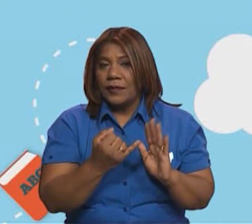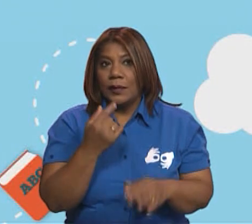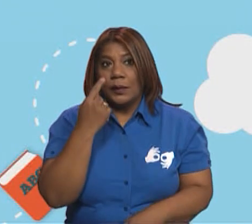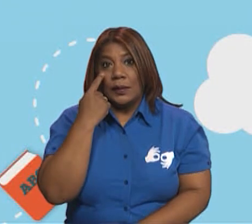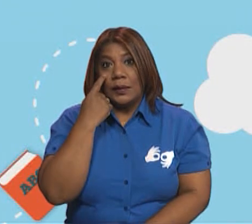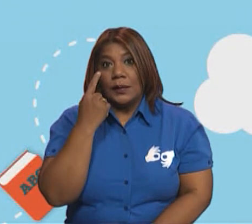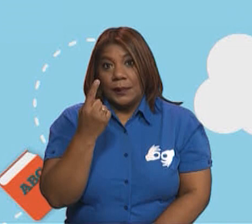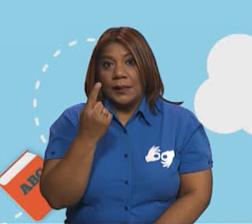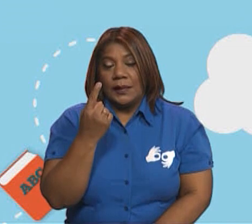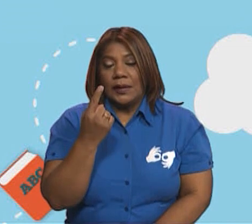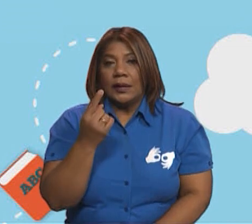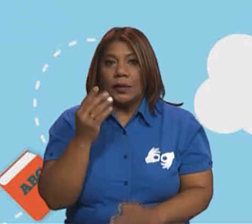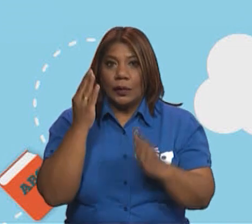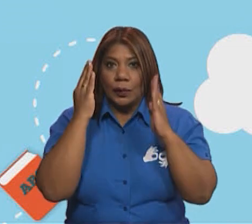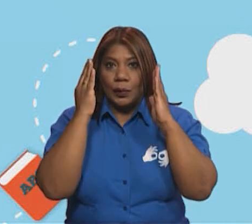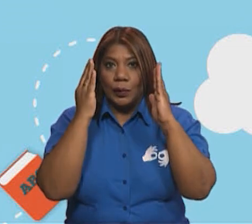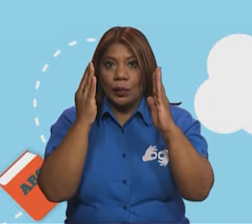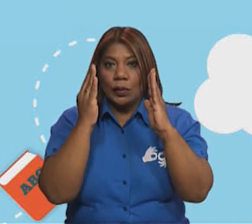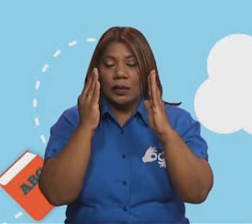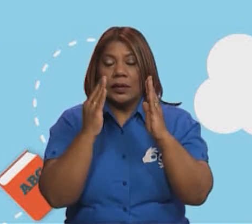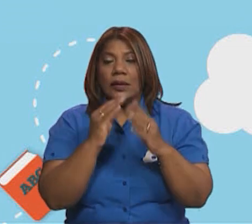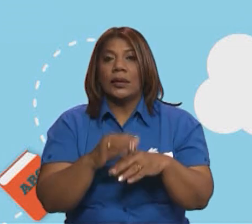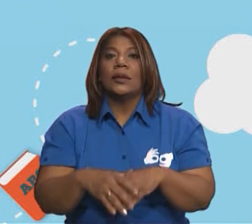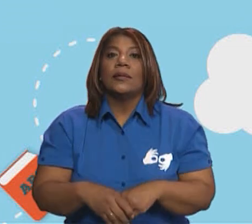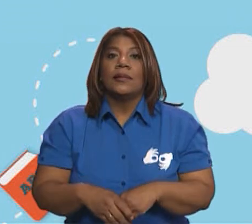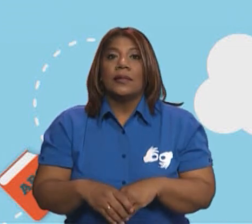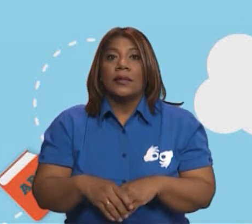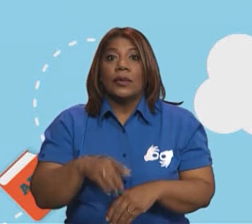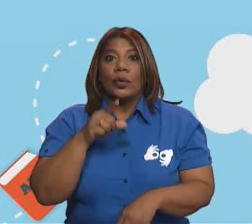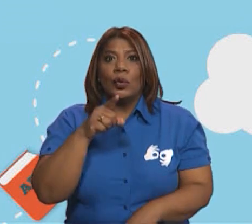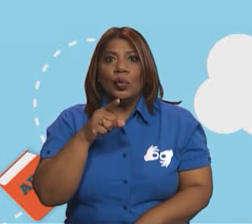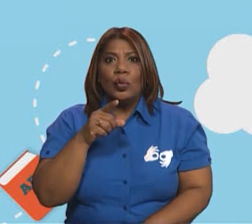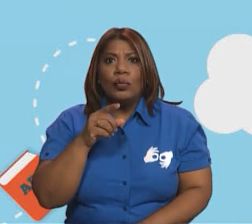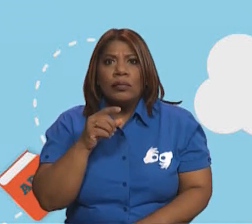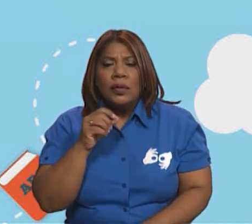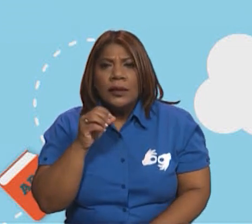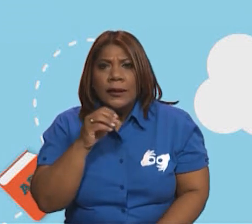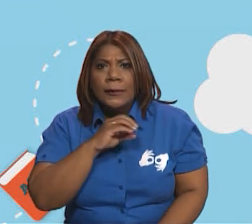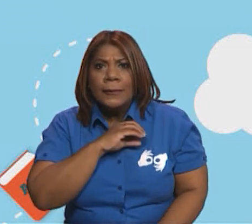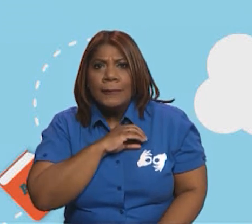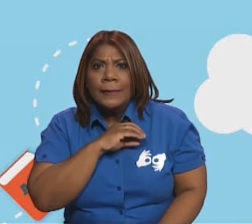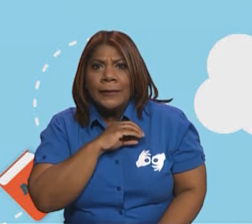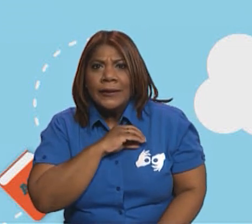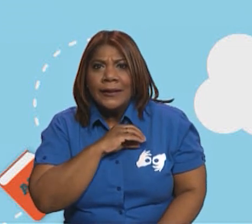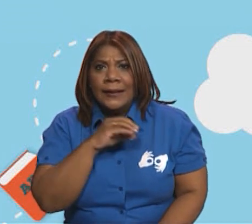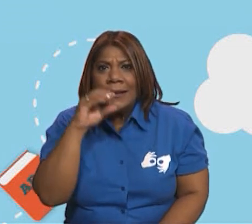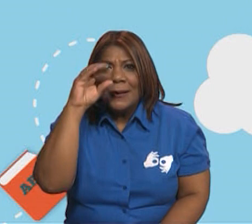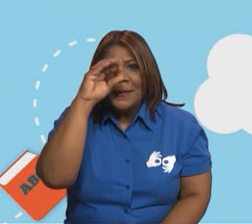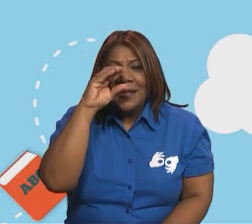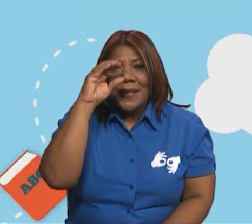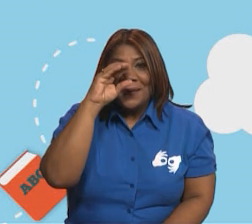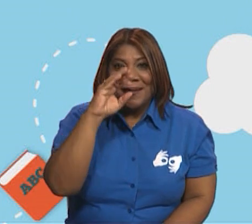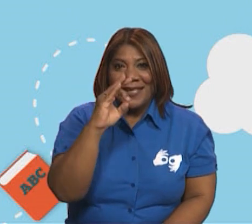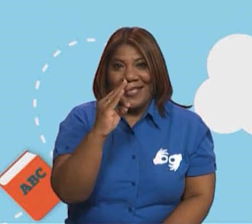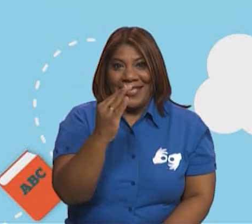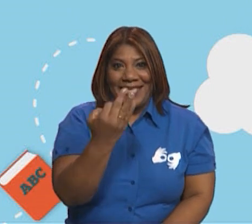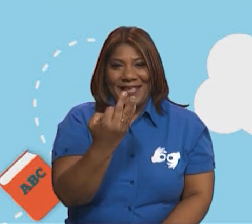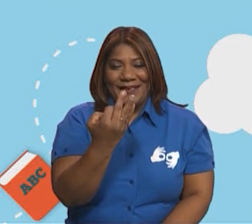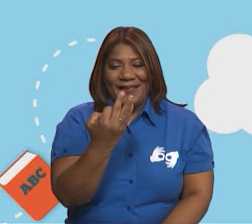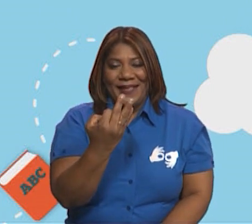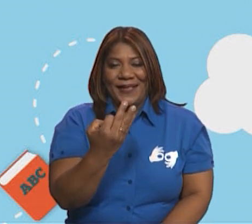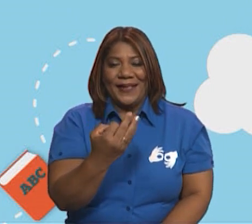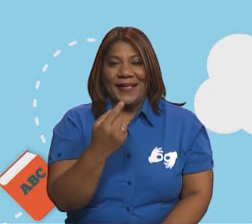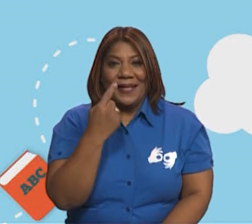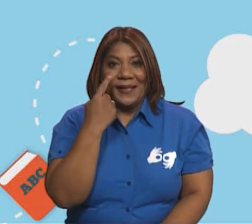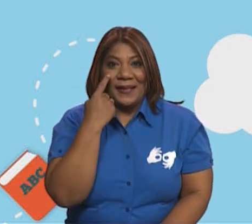figuras que encontramos en esta actividad que se llama detective de las figuras. ¿Están listos? Pasemos entonces a las